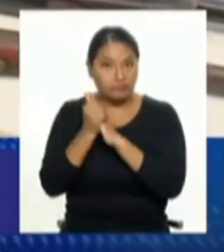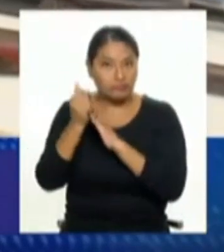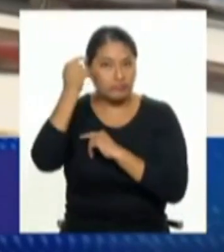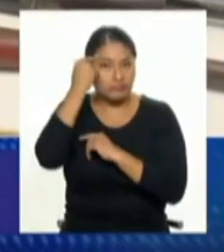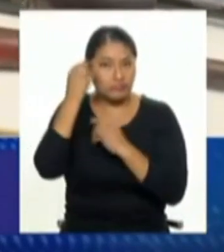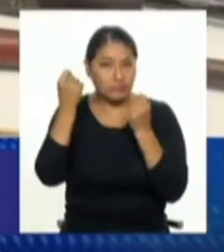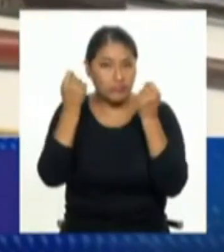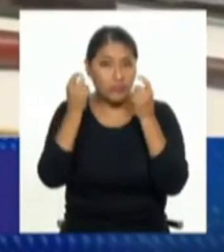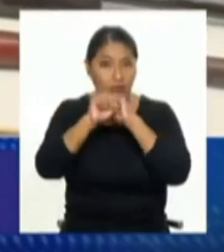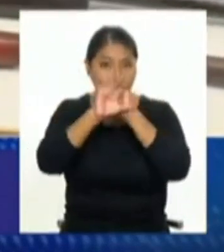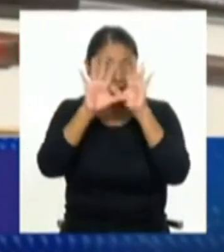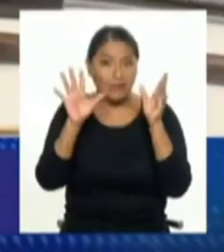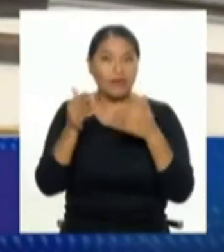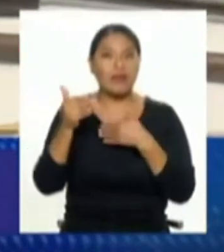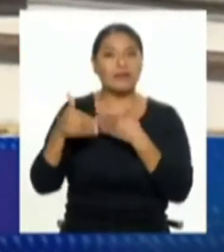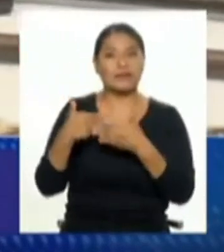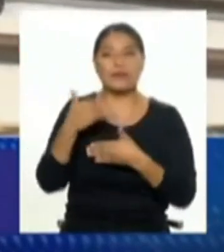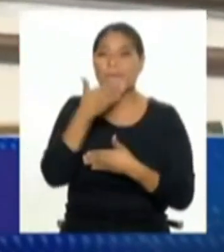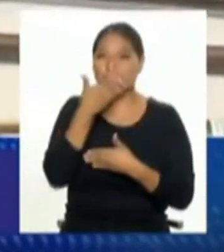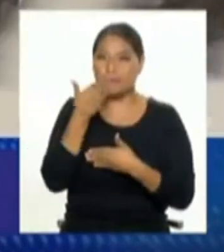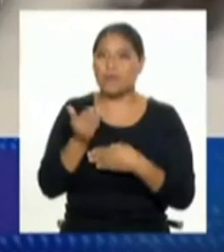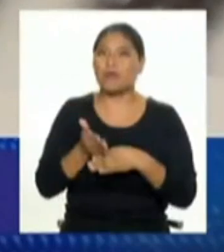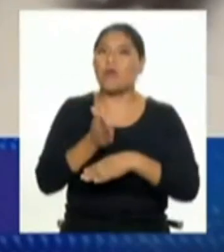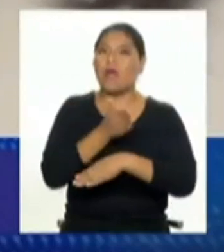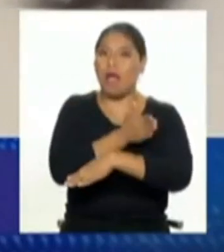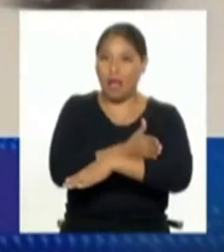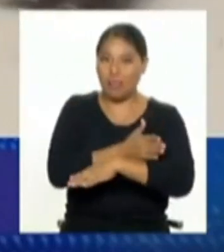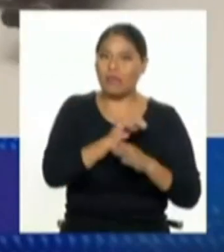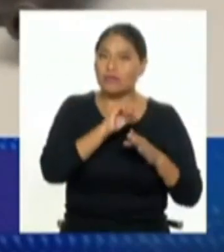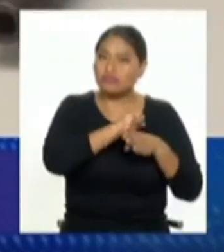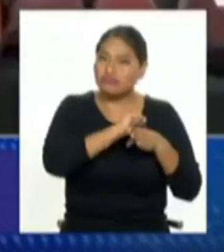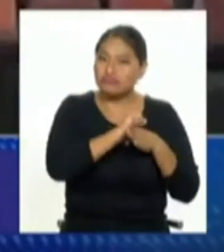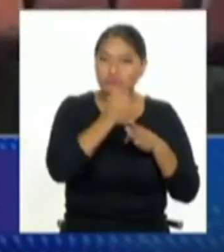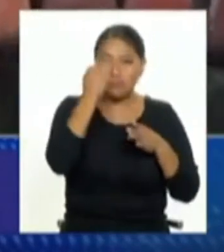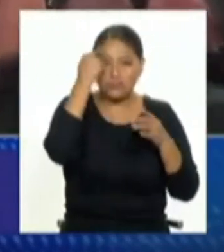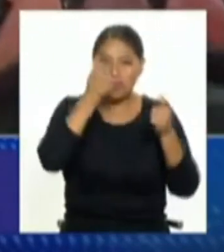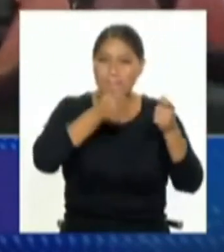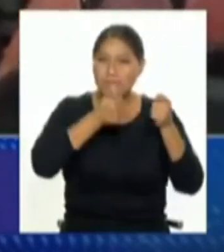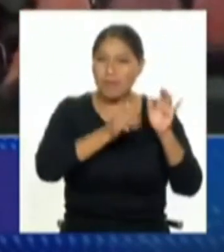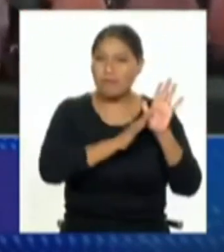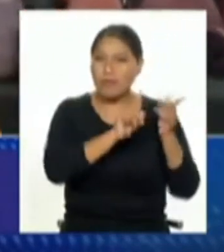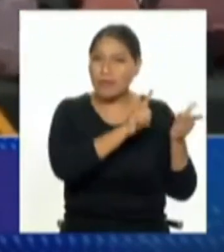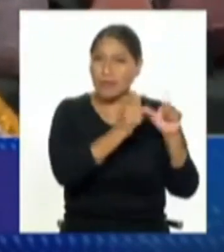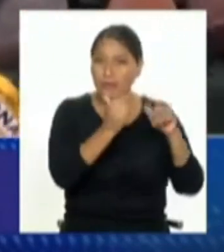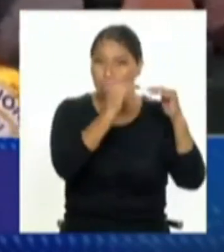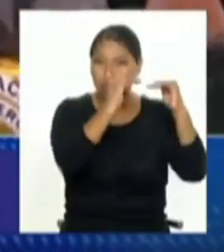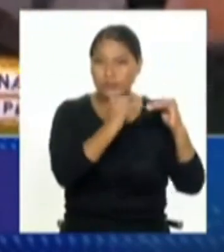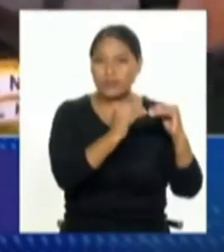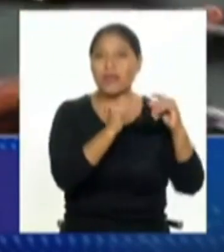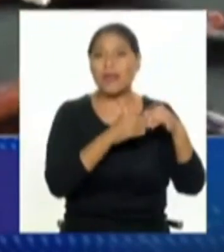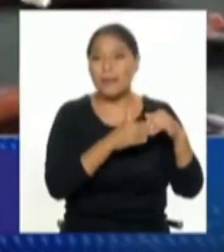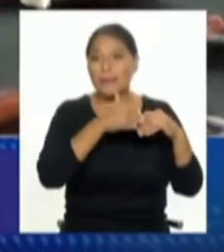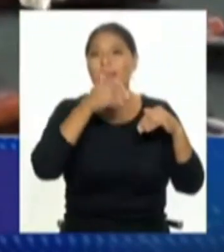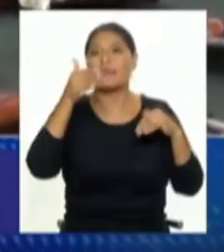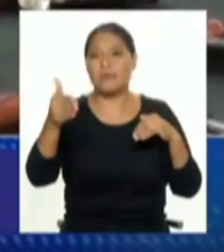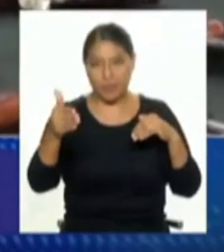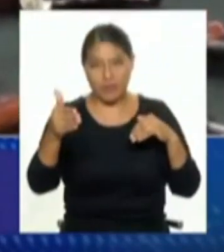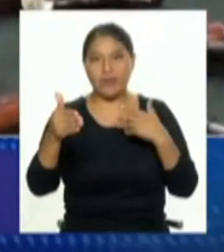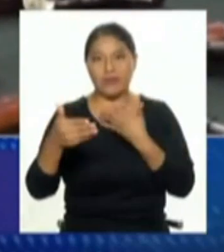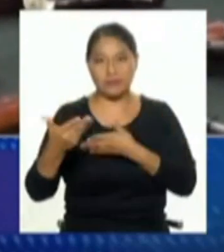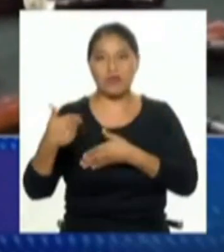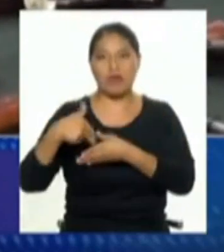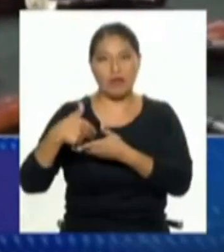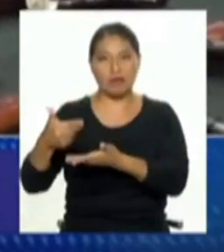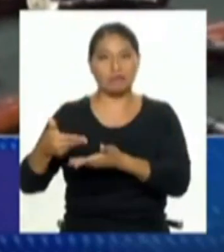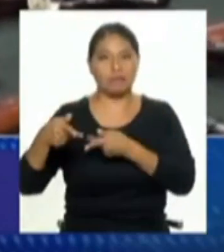pues es mejorar eso antes de poder abrir la cancha y poder permitir un mayor uso de armas. Retroceder es bien difícil, te digo, ¿no? O